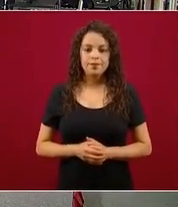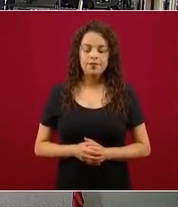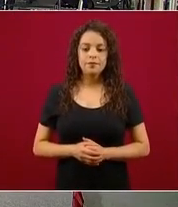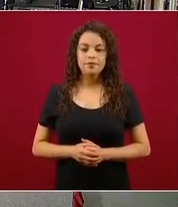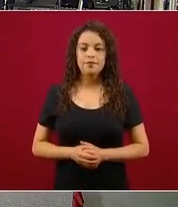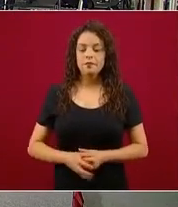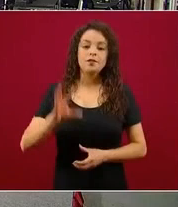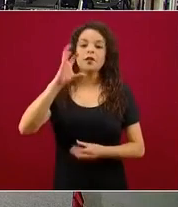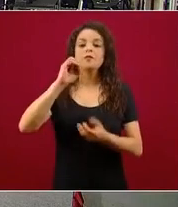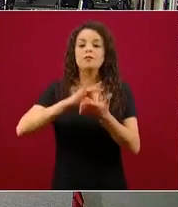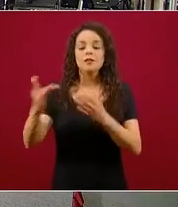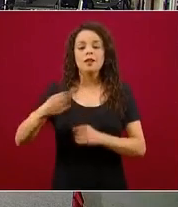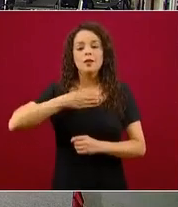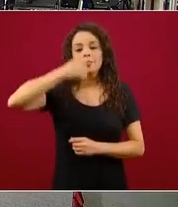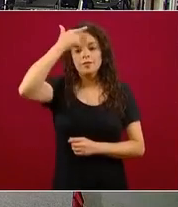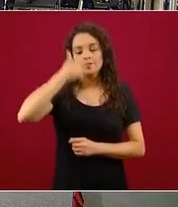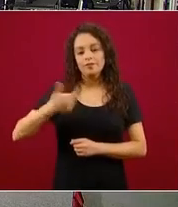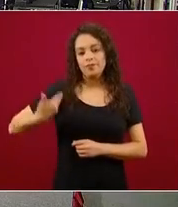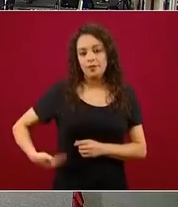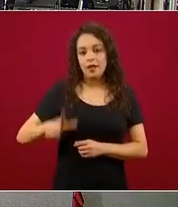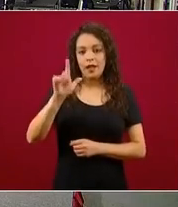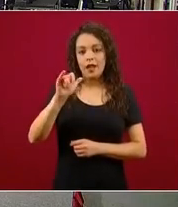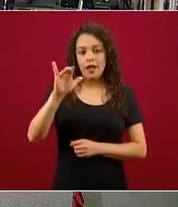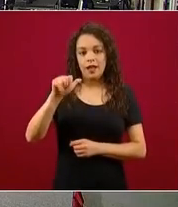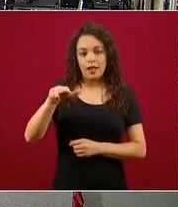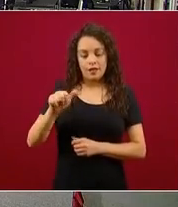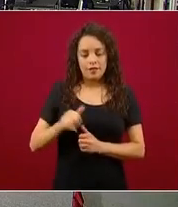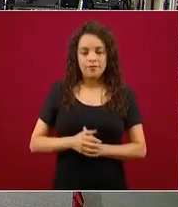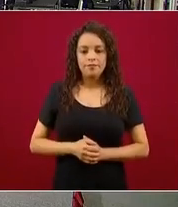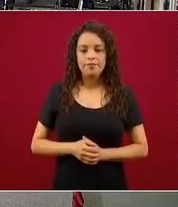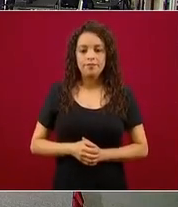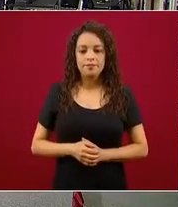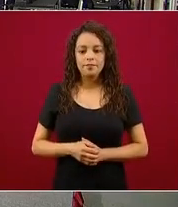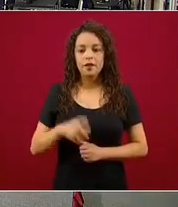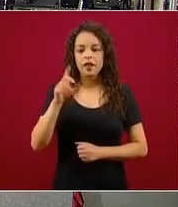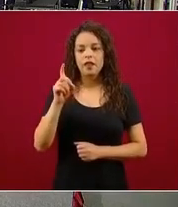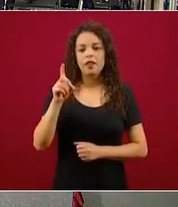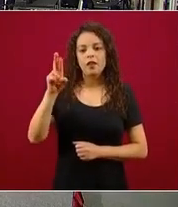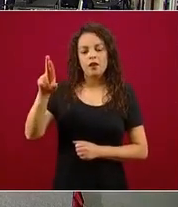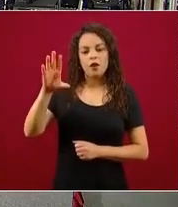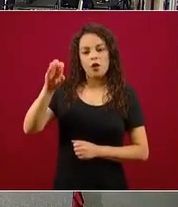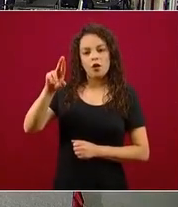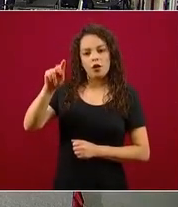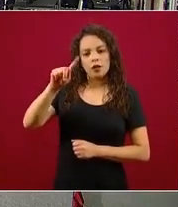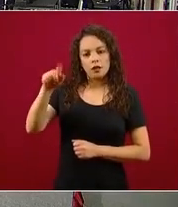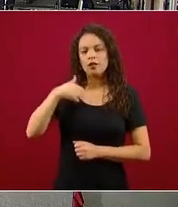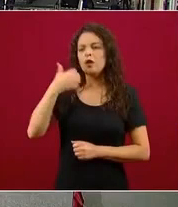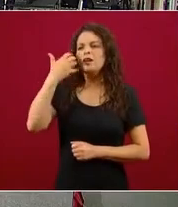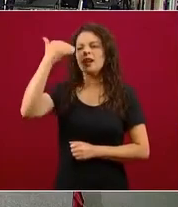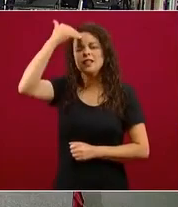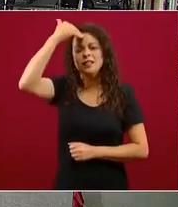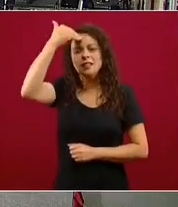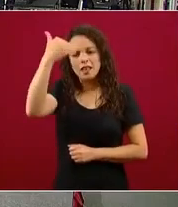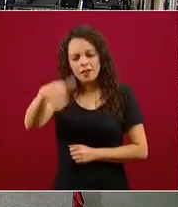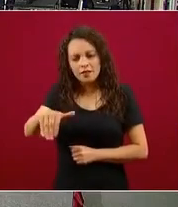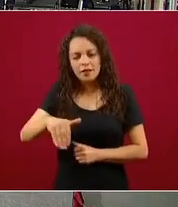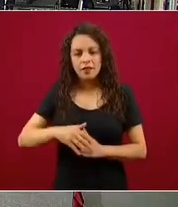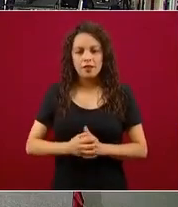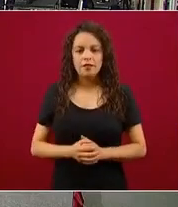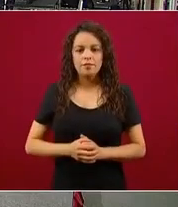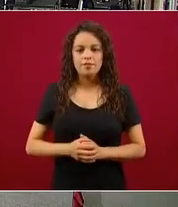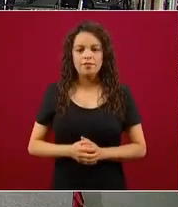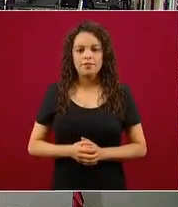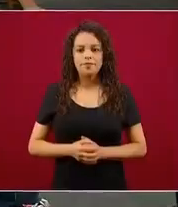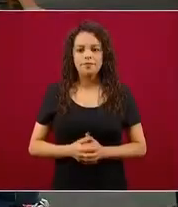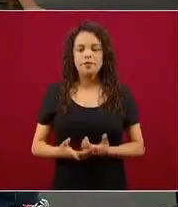Gracias, buenas noches. Liliana Número, Pulso Saludable. Doctor Cortés, yo quisiera saber cómo hacen